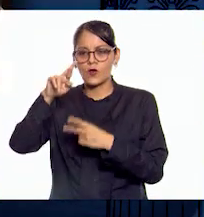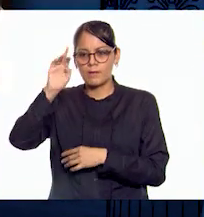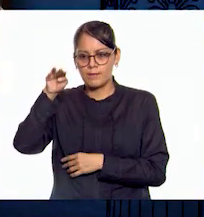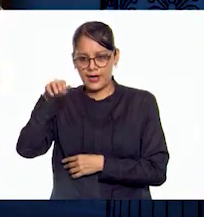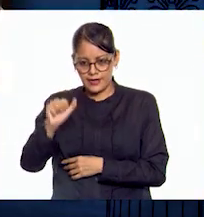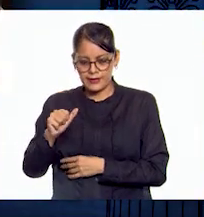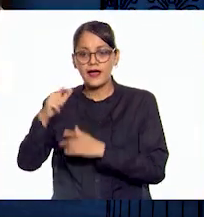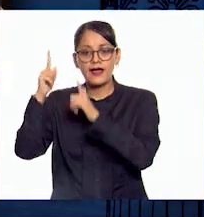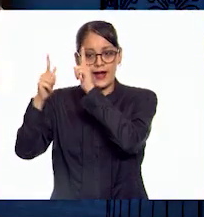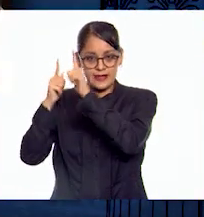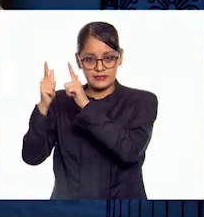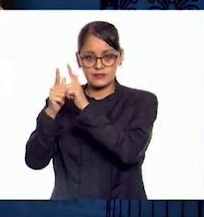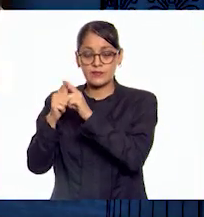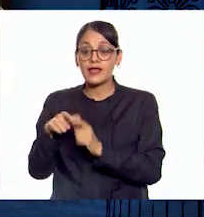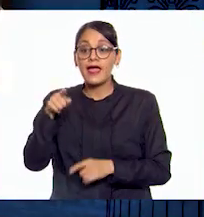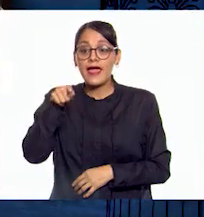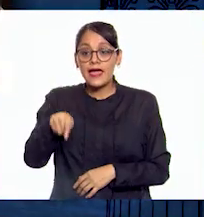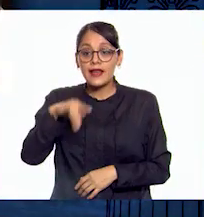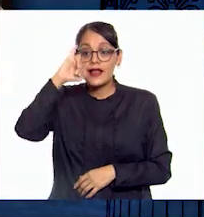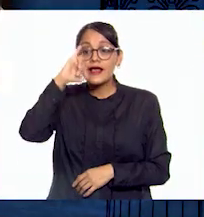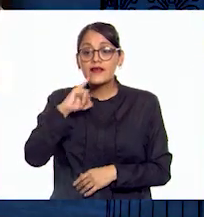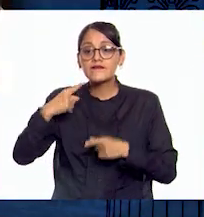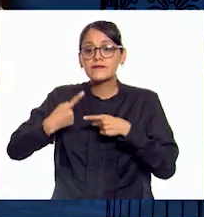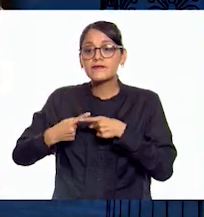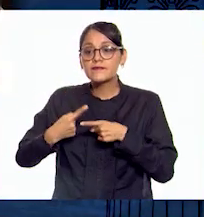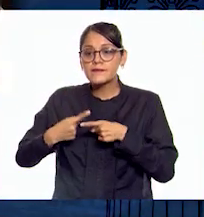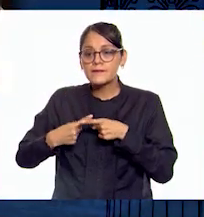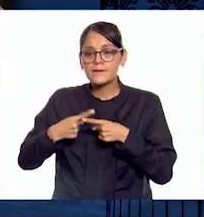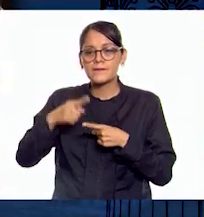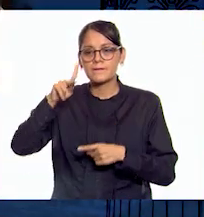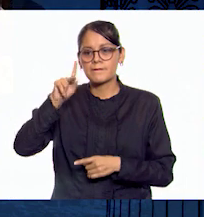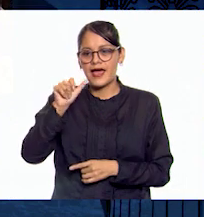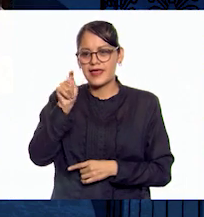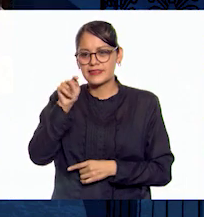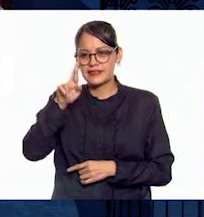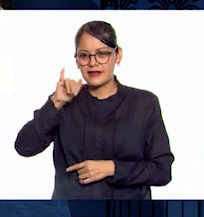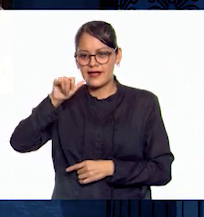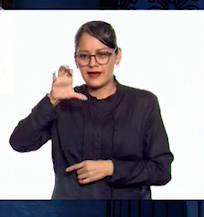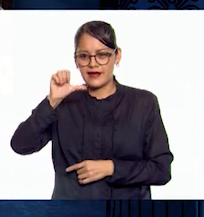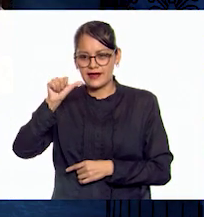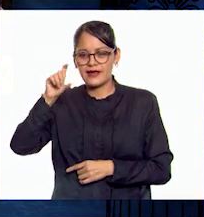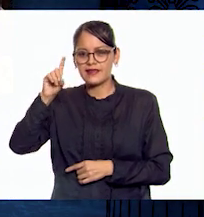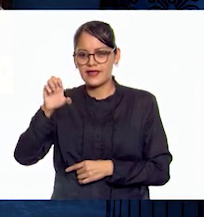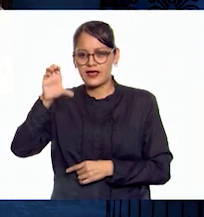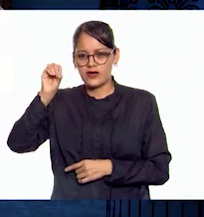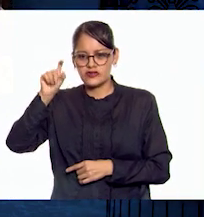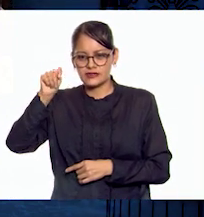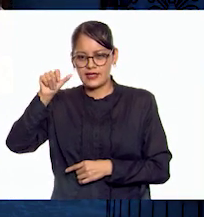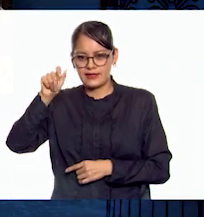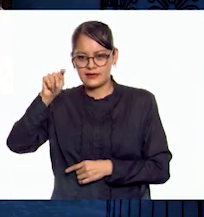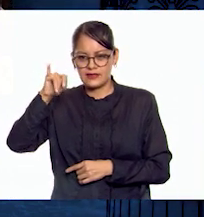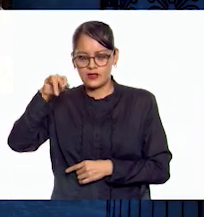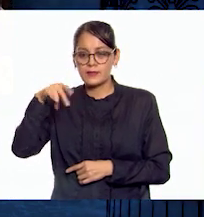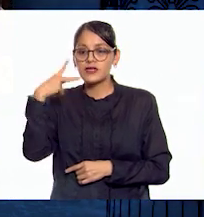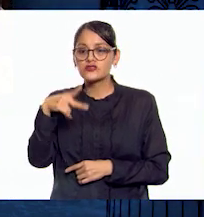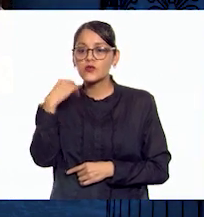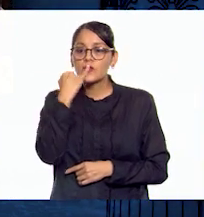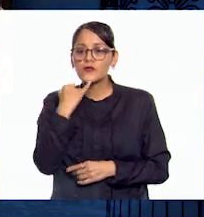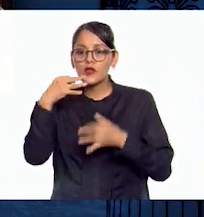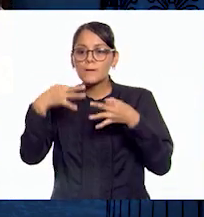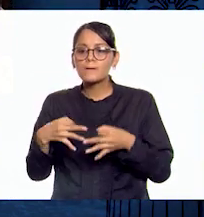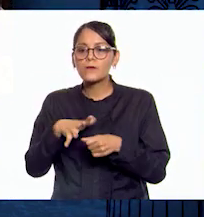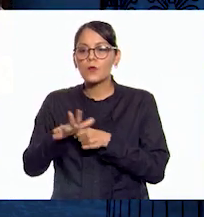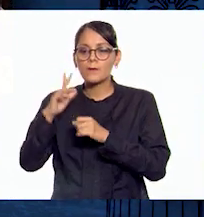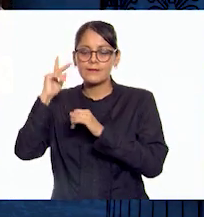iglesia ortodoxa era el patriarca de Constantinopla. La lengua oficial del imperio era el